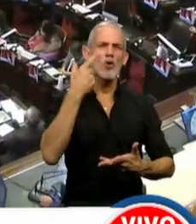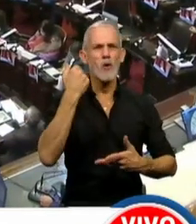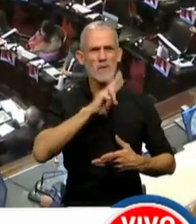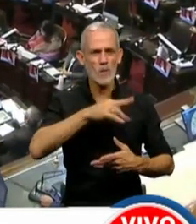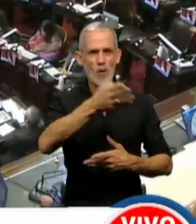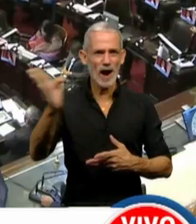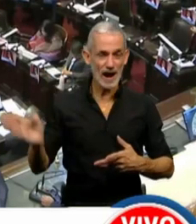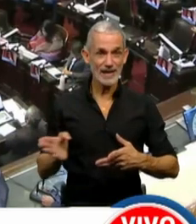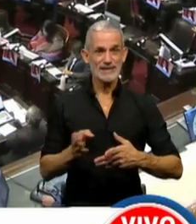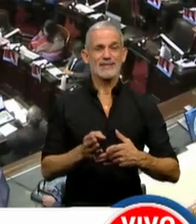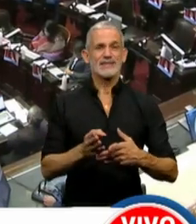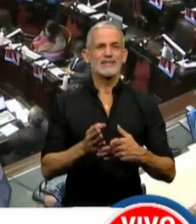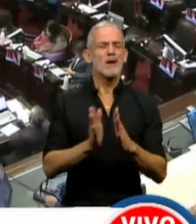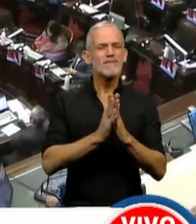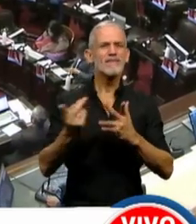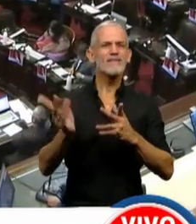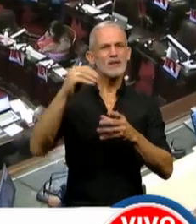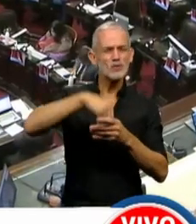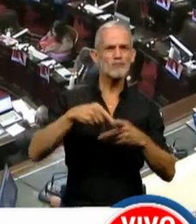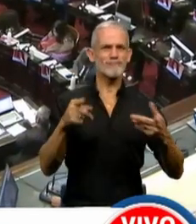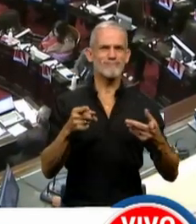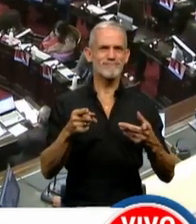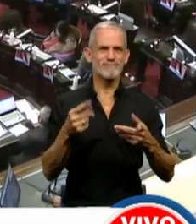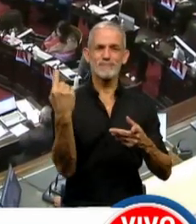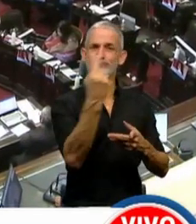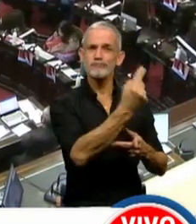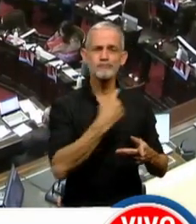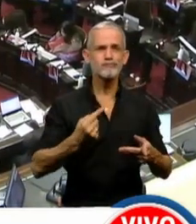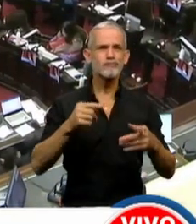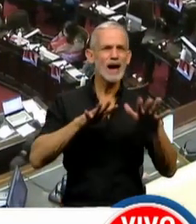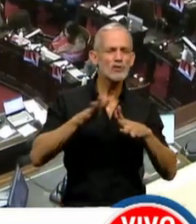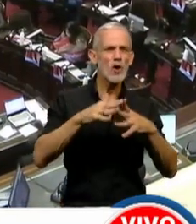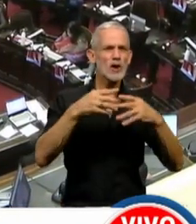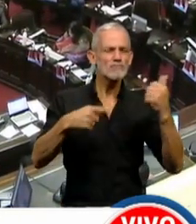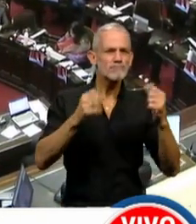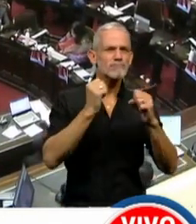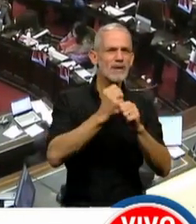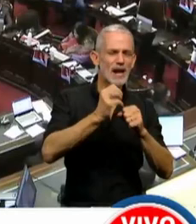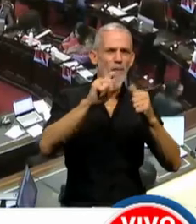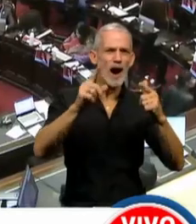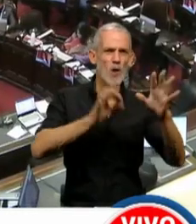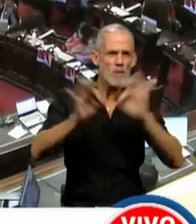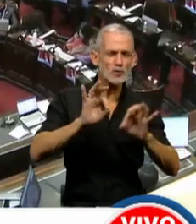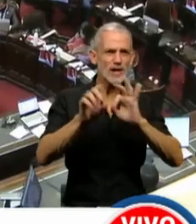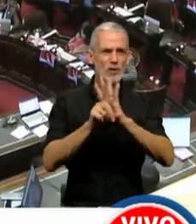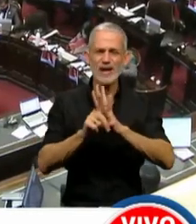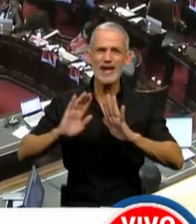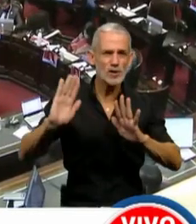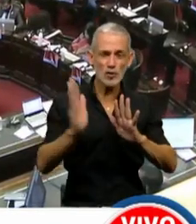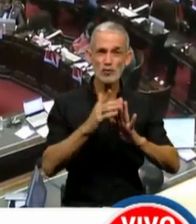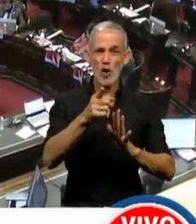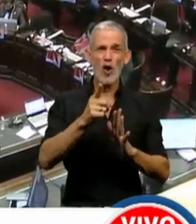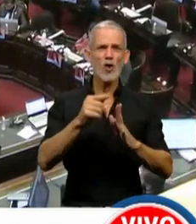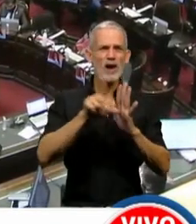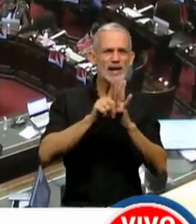a que nos sumemos en cada una de nuestras acciones, en cada uno de nuestros proyectos de ley, en cada una de